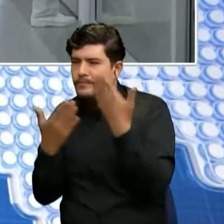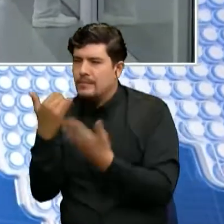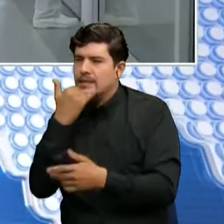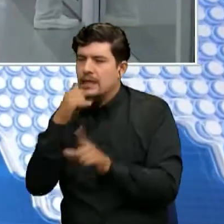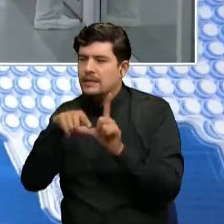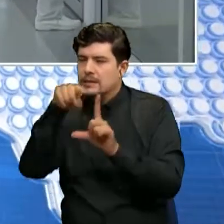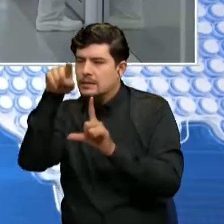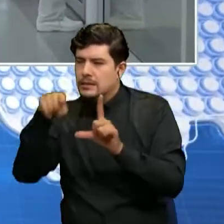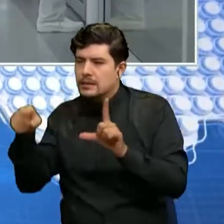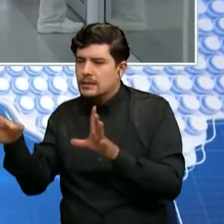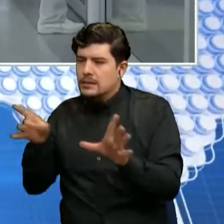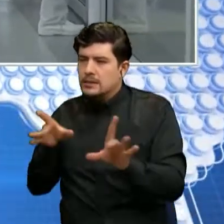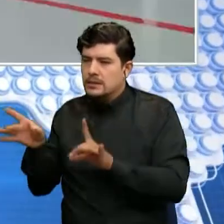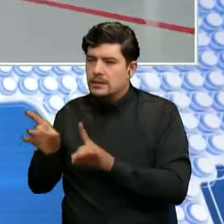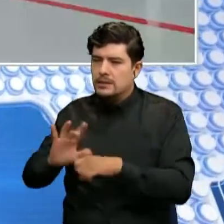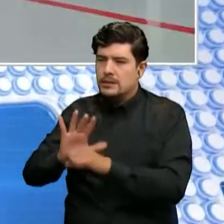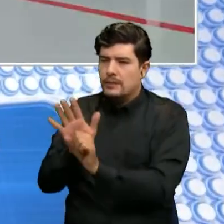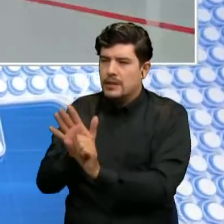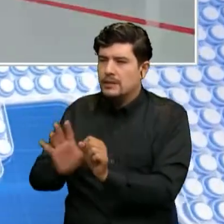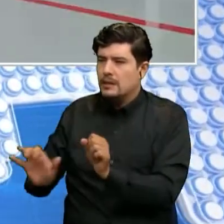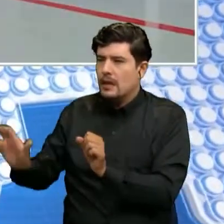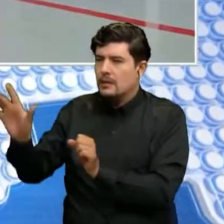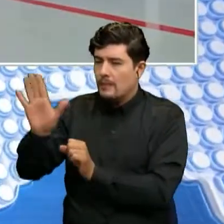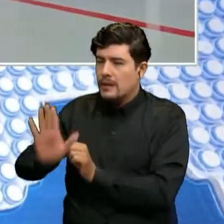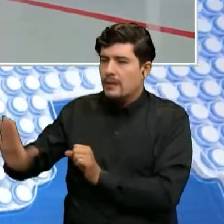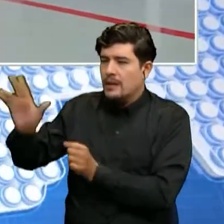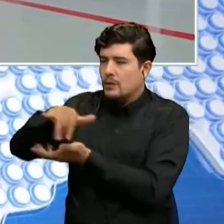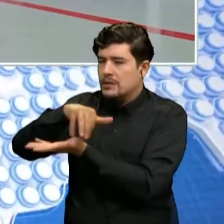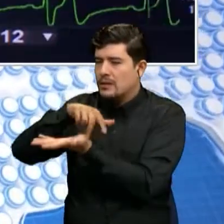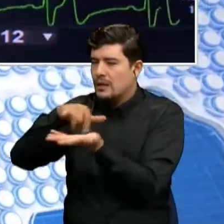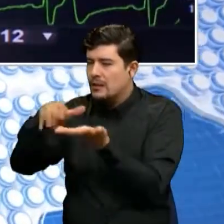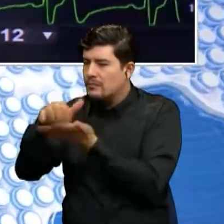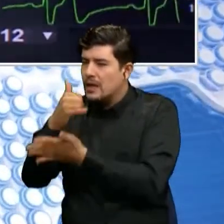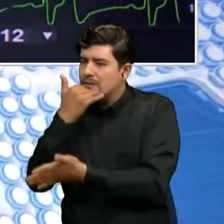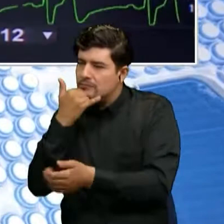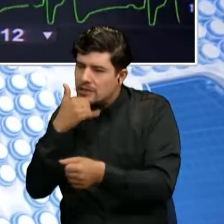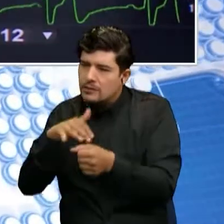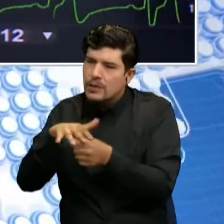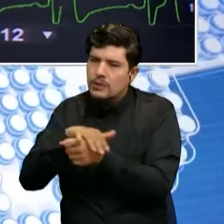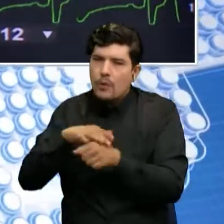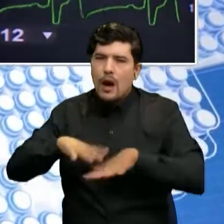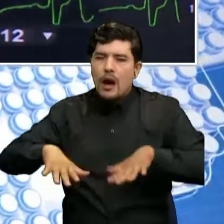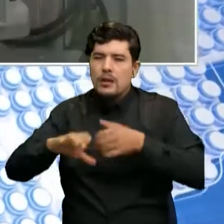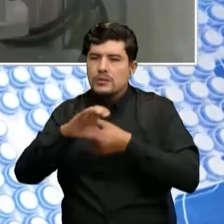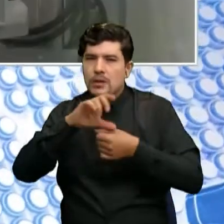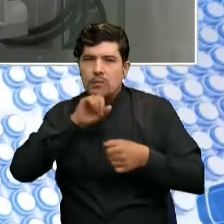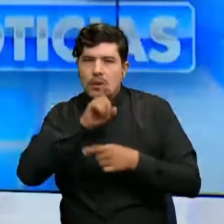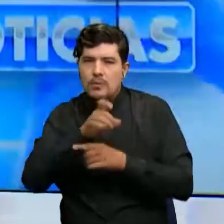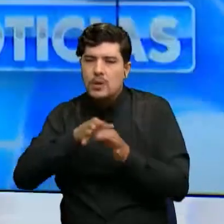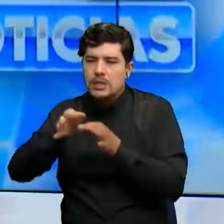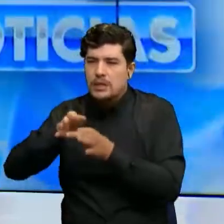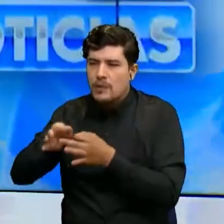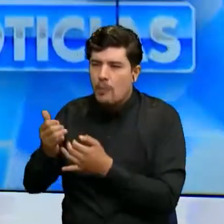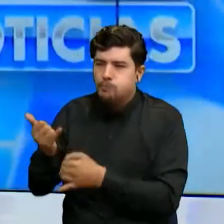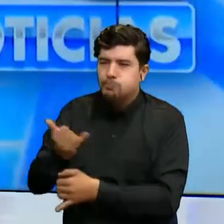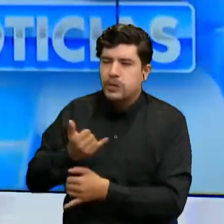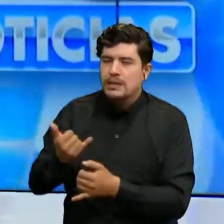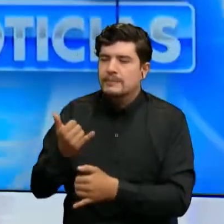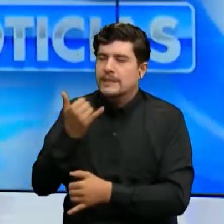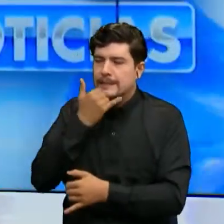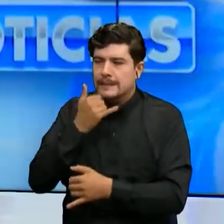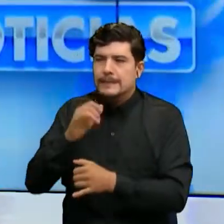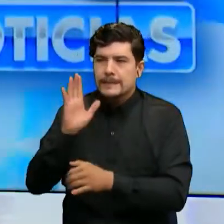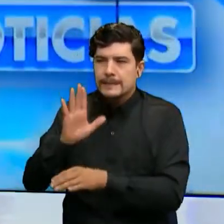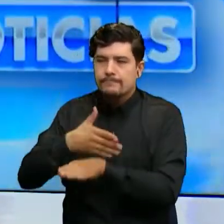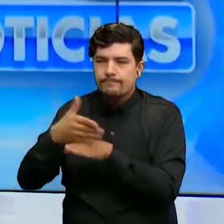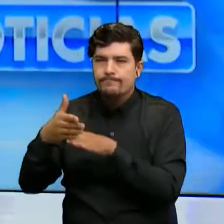contagios, de la situación que vive el departamento de Santander y específicamente aquí en Bucaramanga y en el área metropolitana. Gobernador, usted lo ha dicho, 2